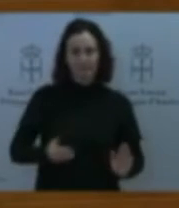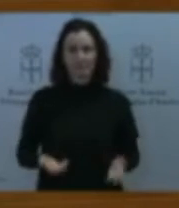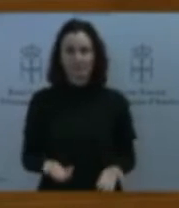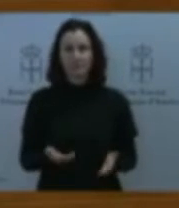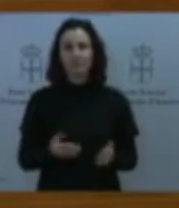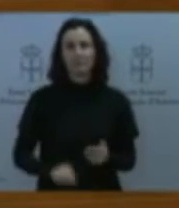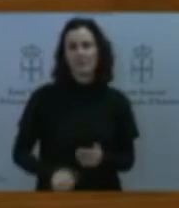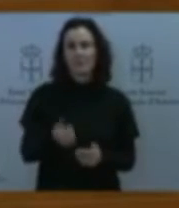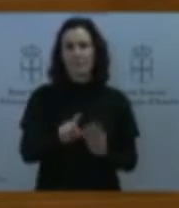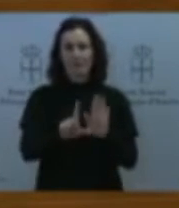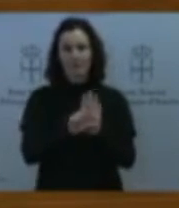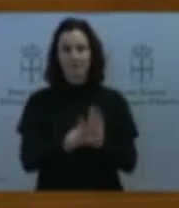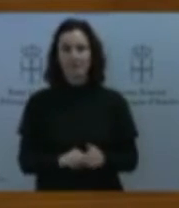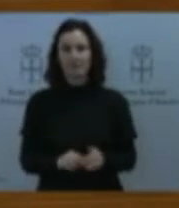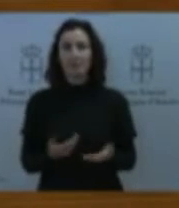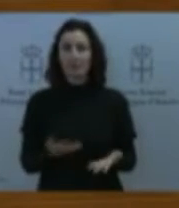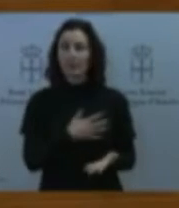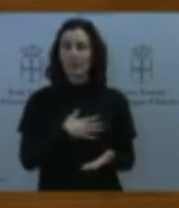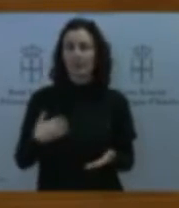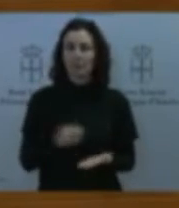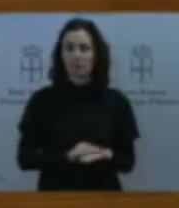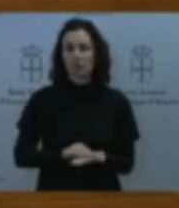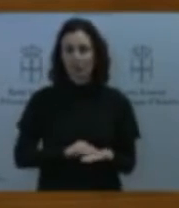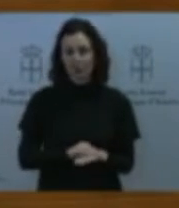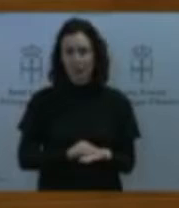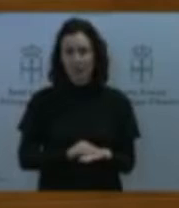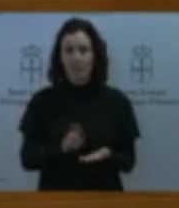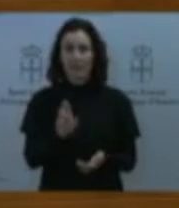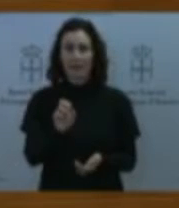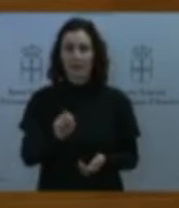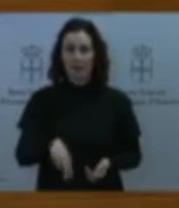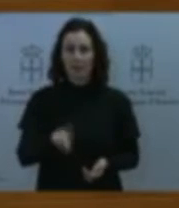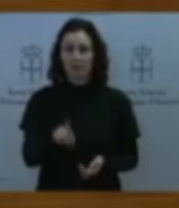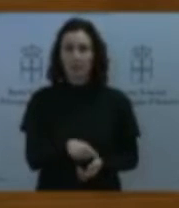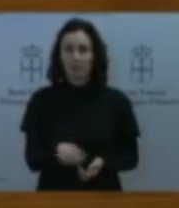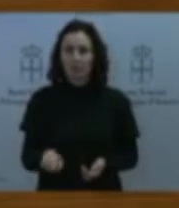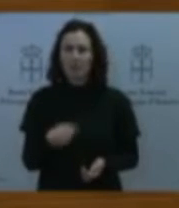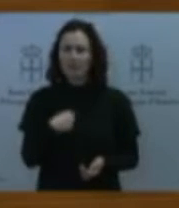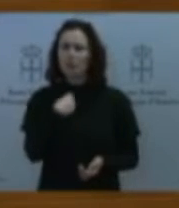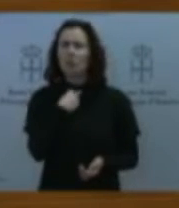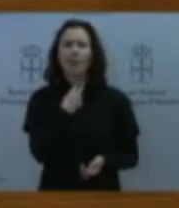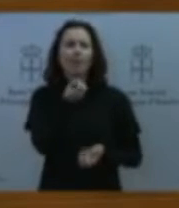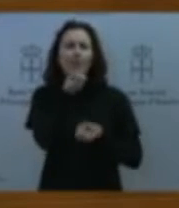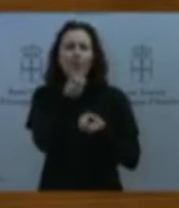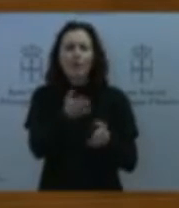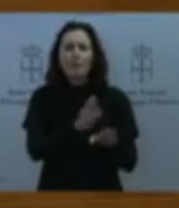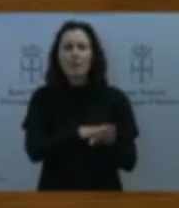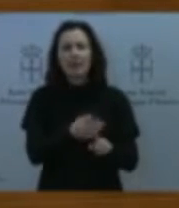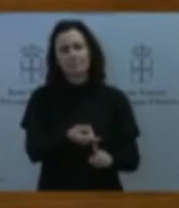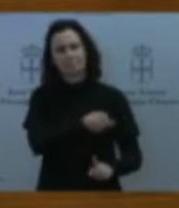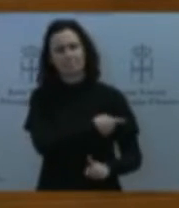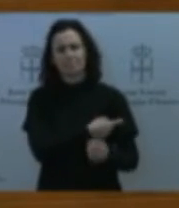tratar de resolverlo si tienen razón o no no voy a pronunciar media hora sobre ese extremo porque tendrá que ser la